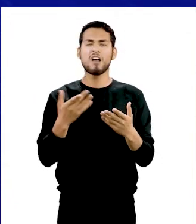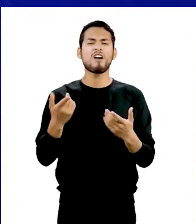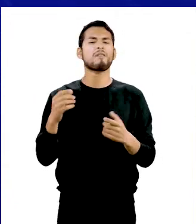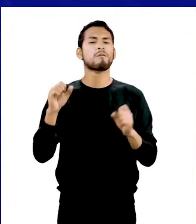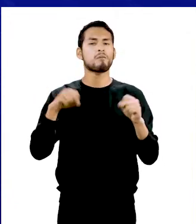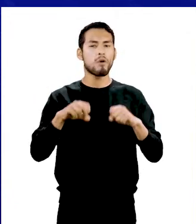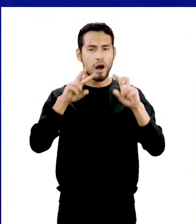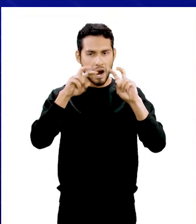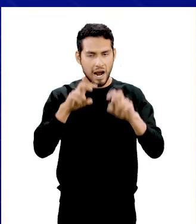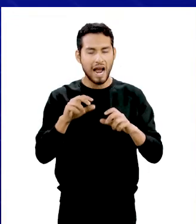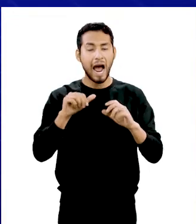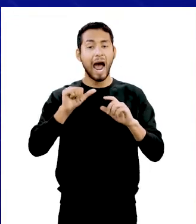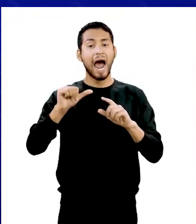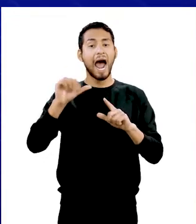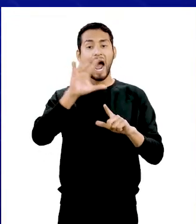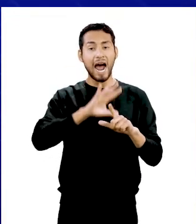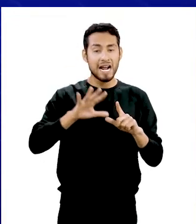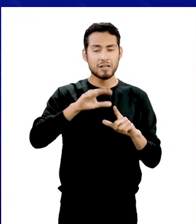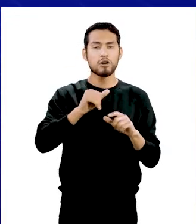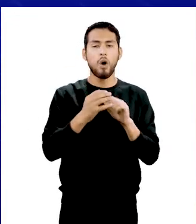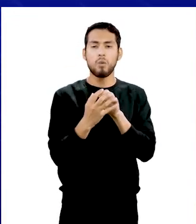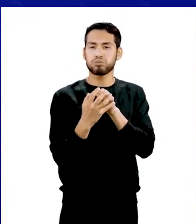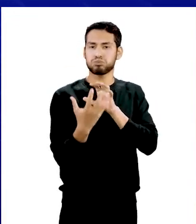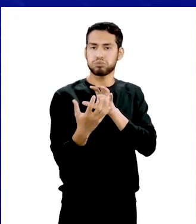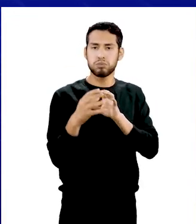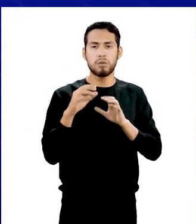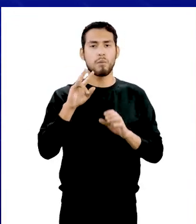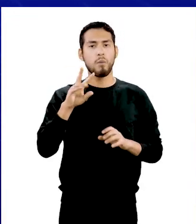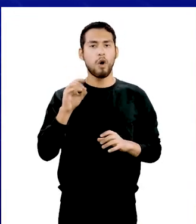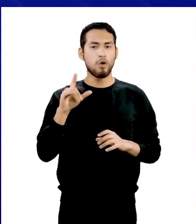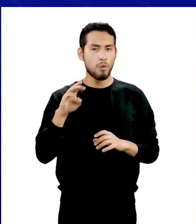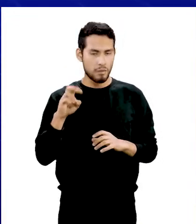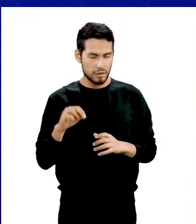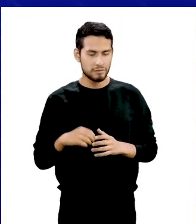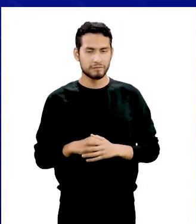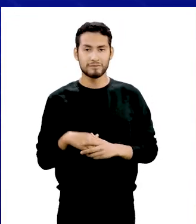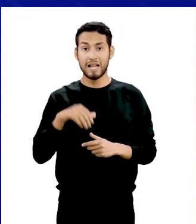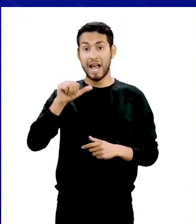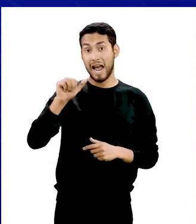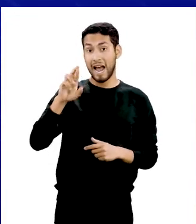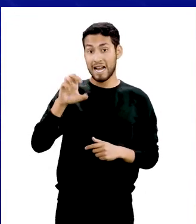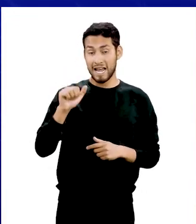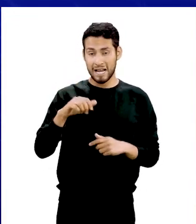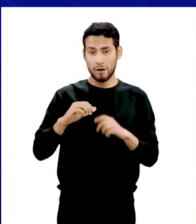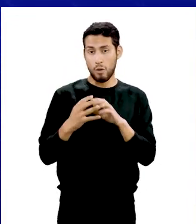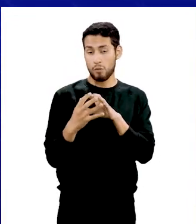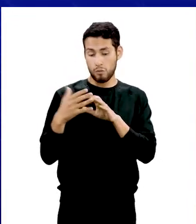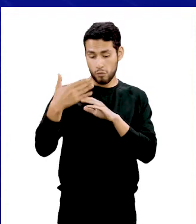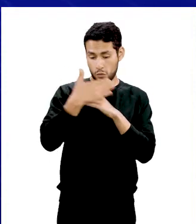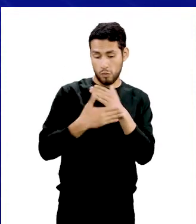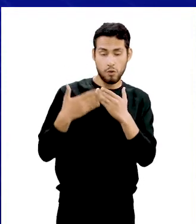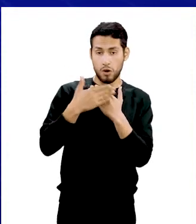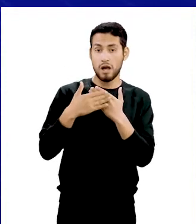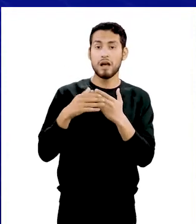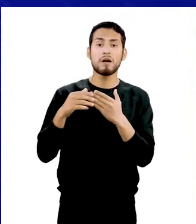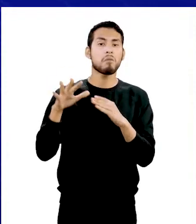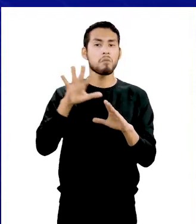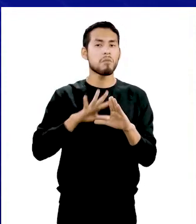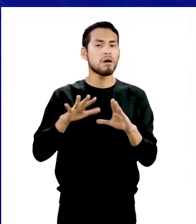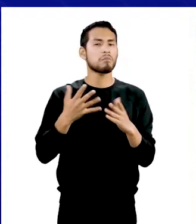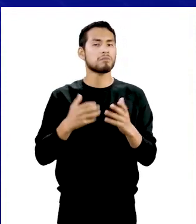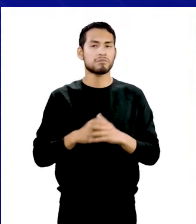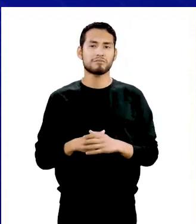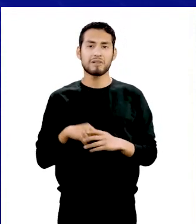presentamos las fórmulas para hallar el área y volumen del icosaedro. Para el área, La fórmula nos dice que